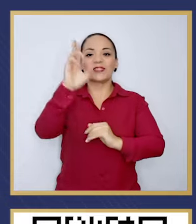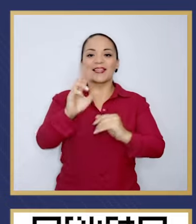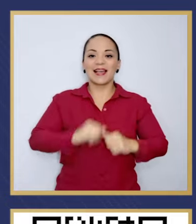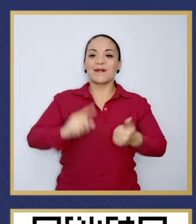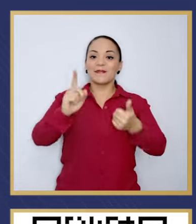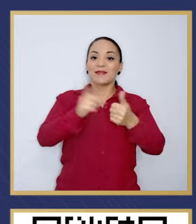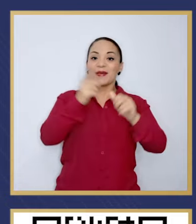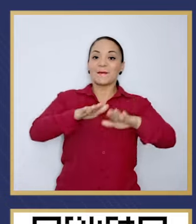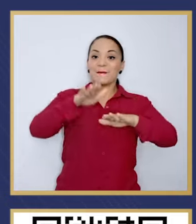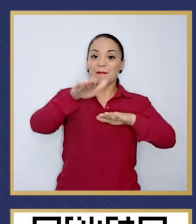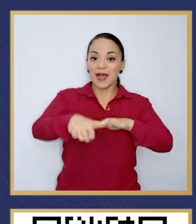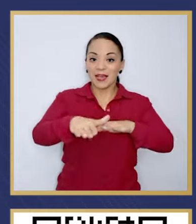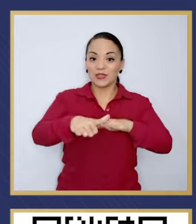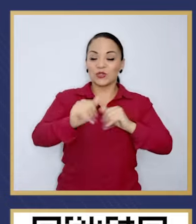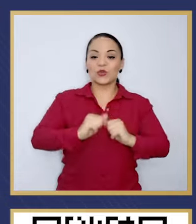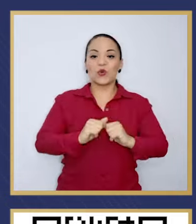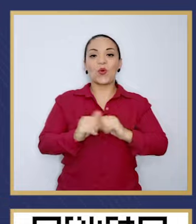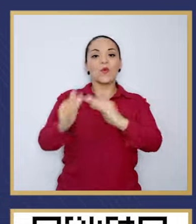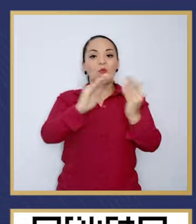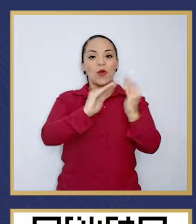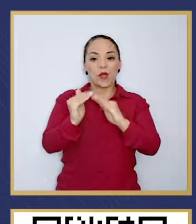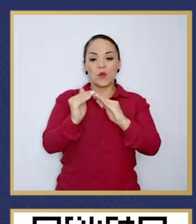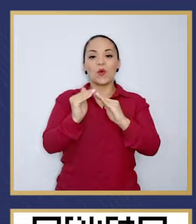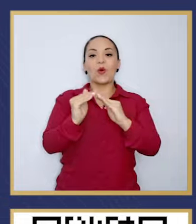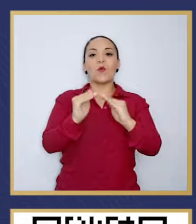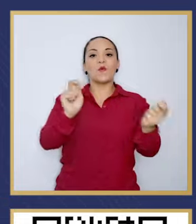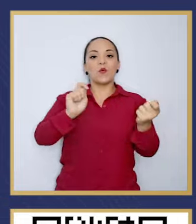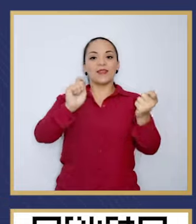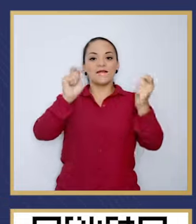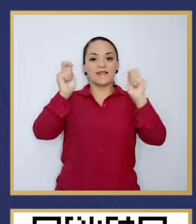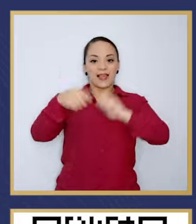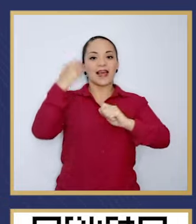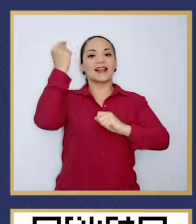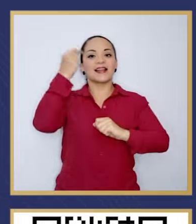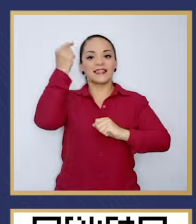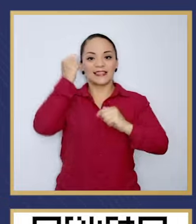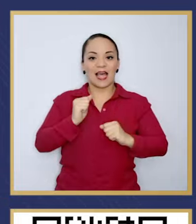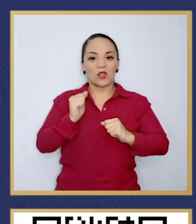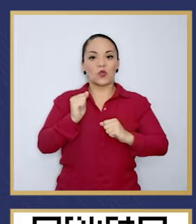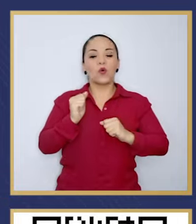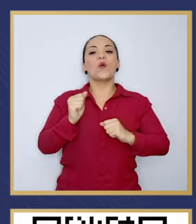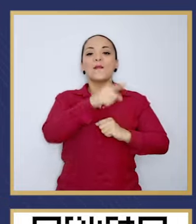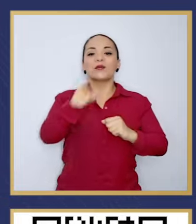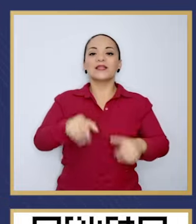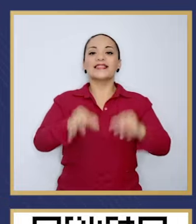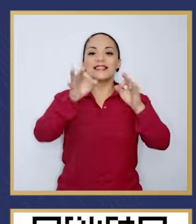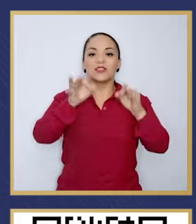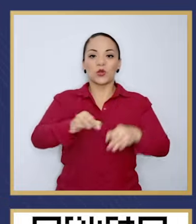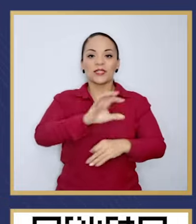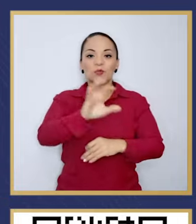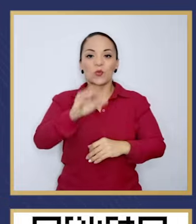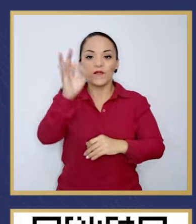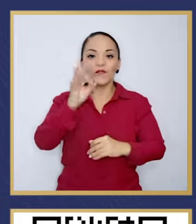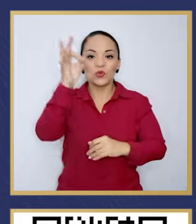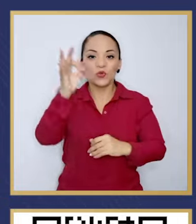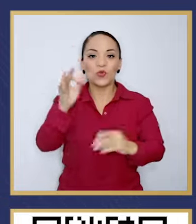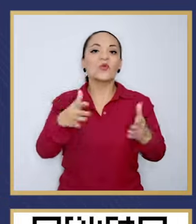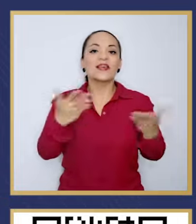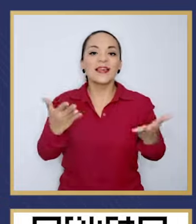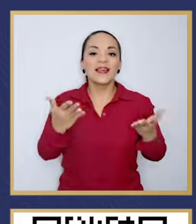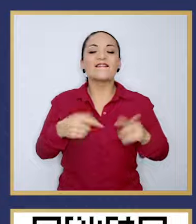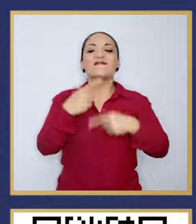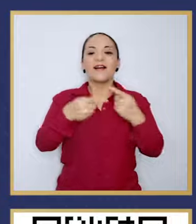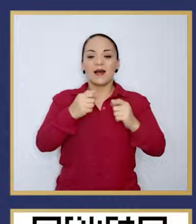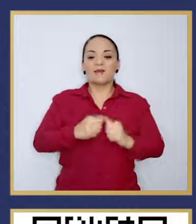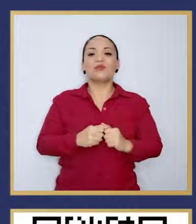como primer paso para que el pueblo pueda modificar el Estado y tome decisión sobre su futuro es que